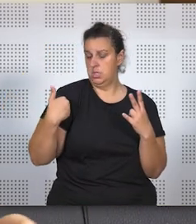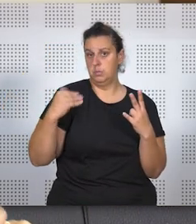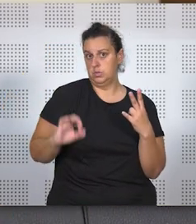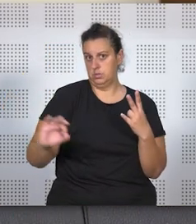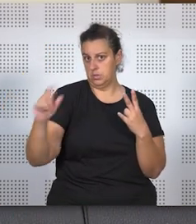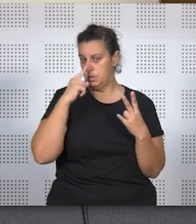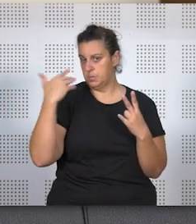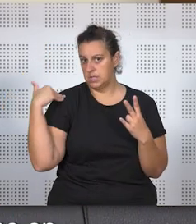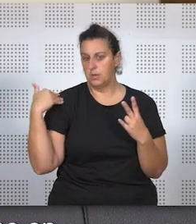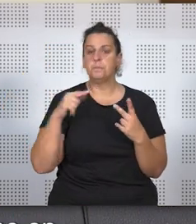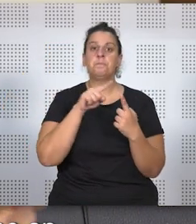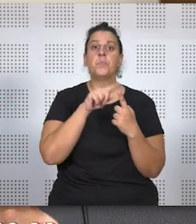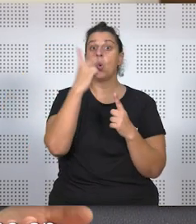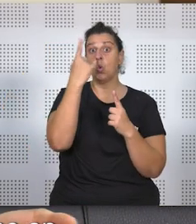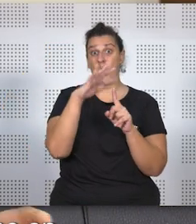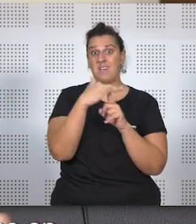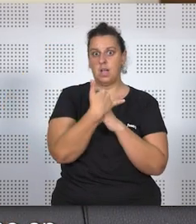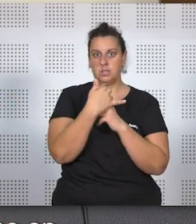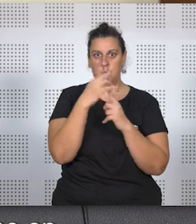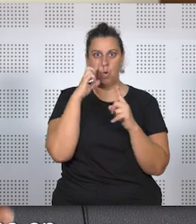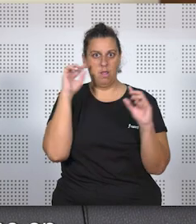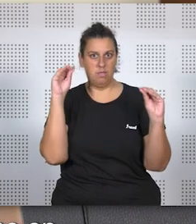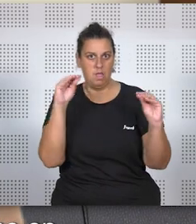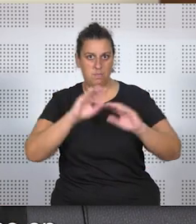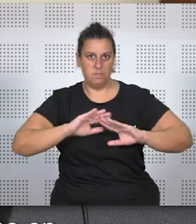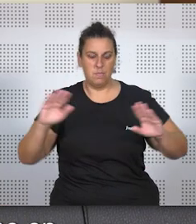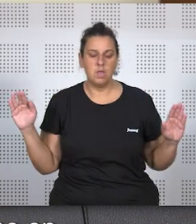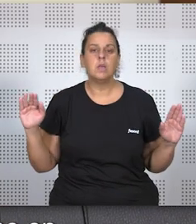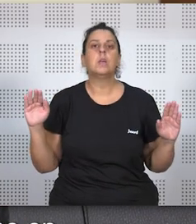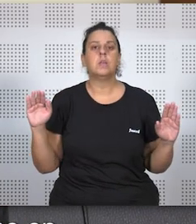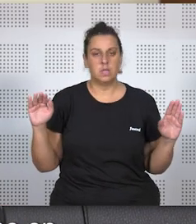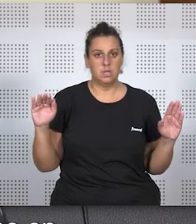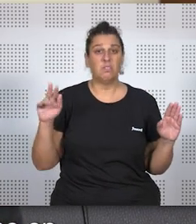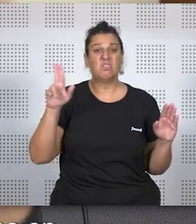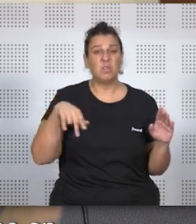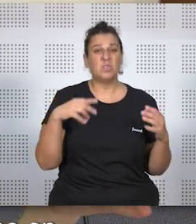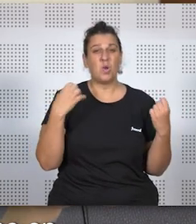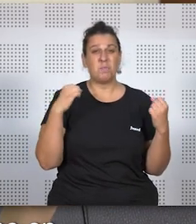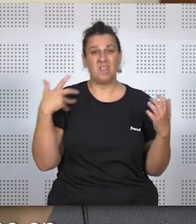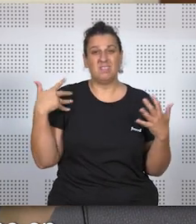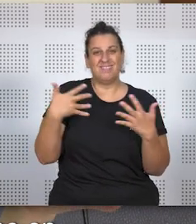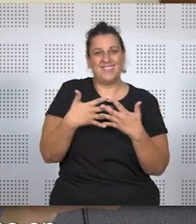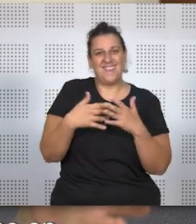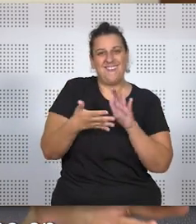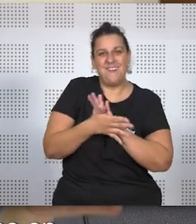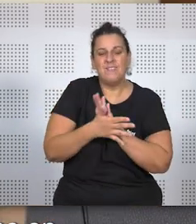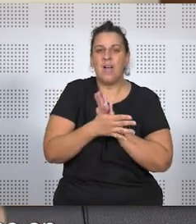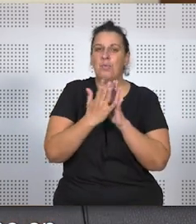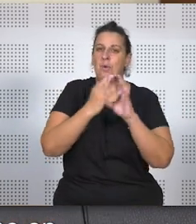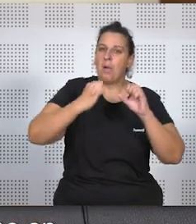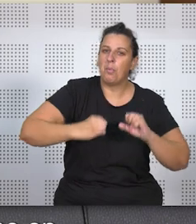este año anterior. Un caso, por ejemplo, bastante llamativo que además pone en práctica todo lo que acabamos de comentar de